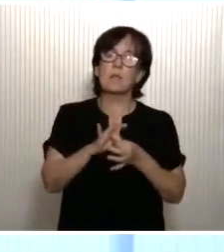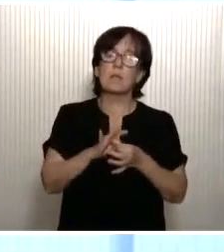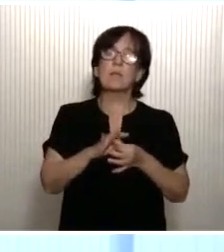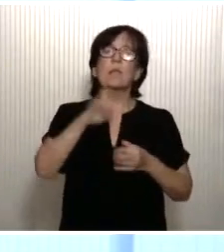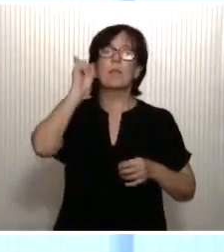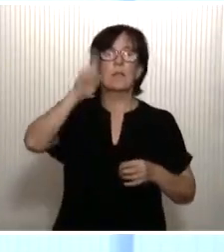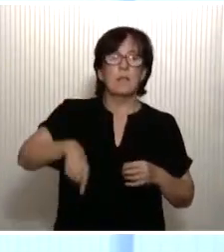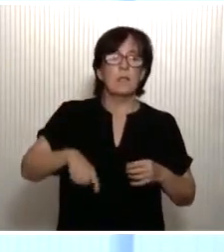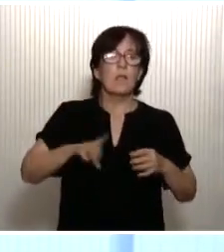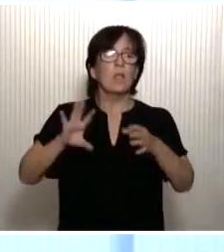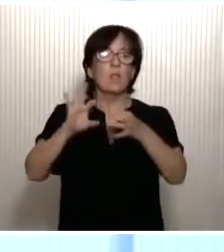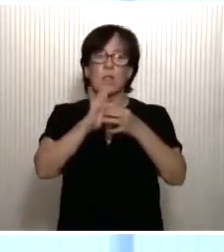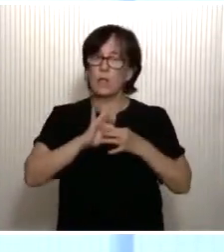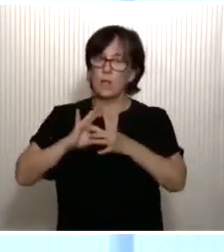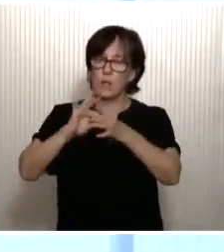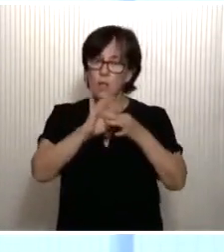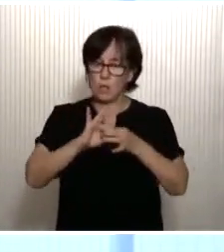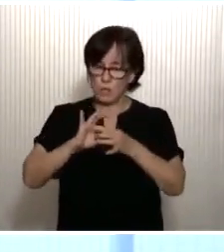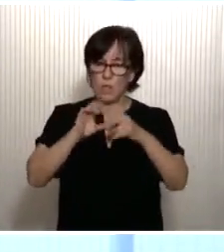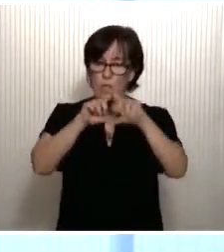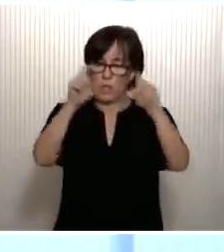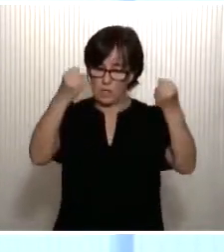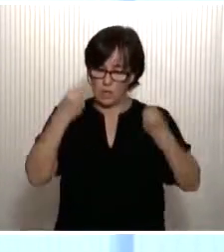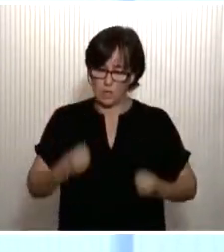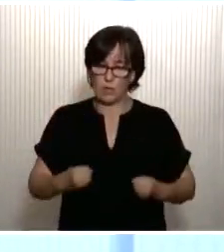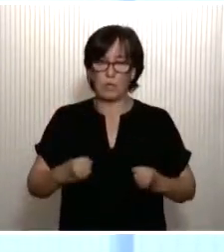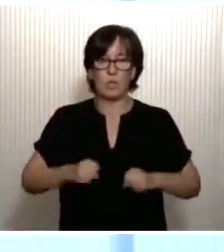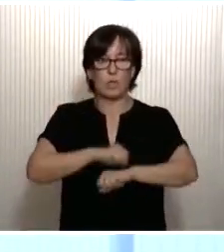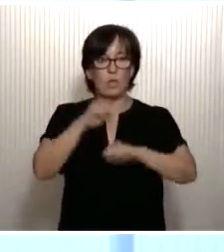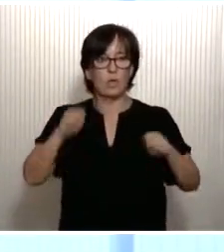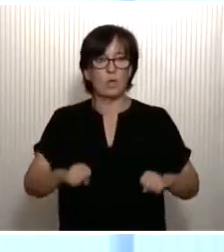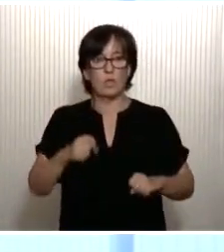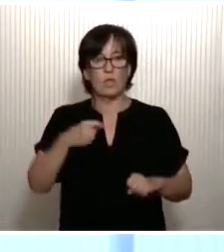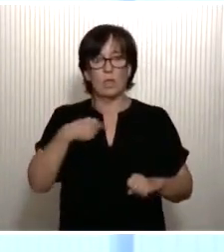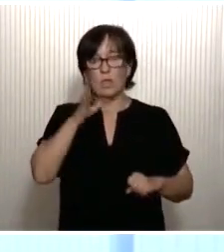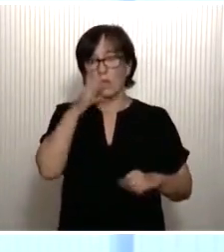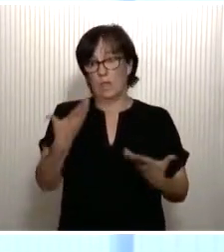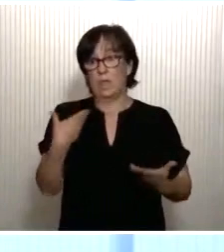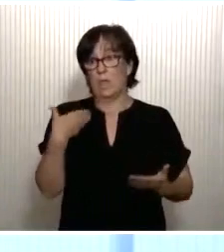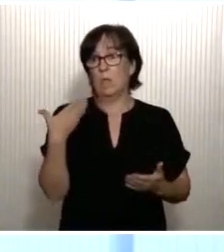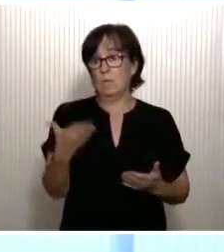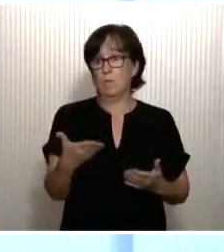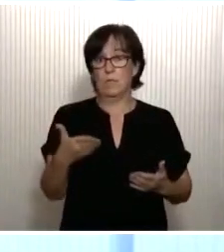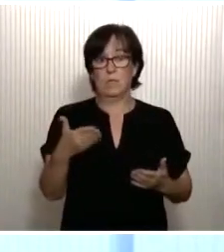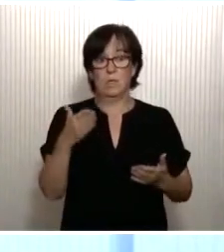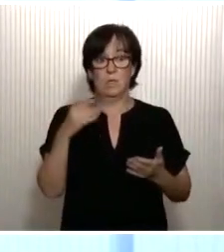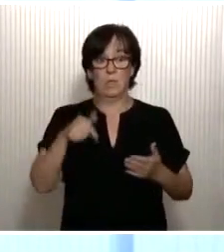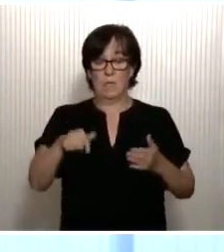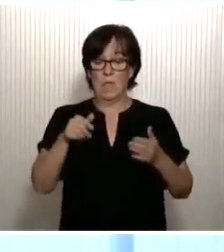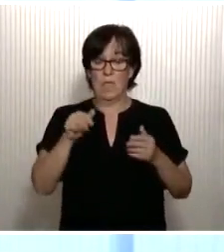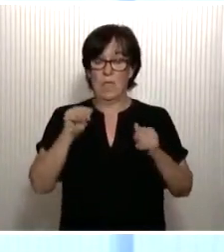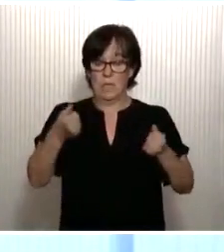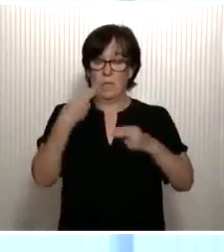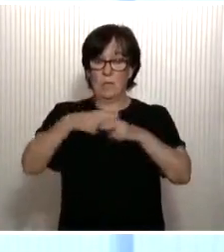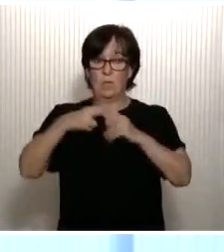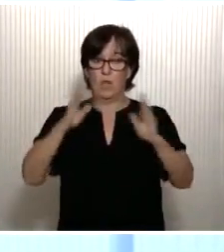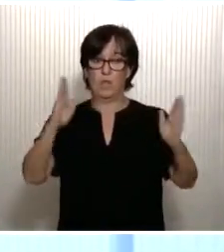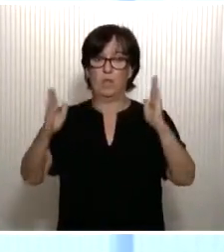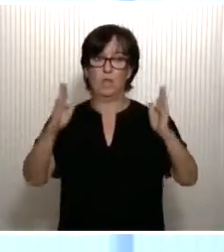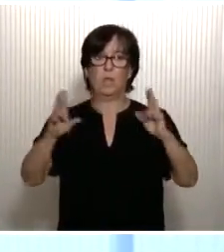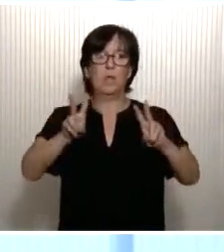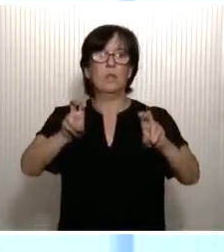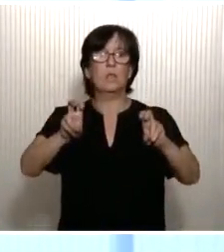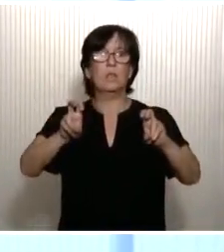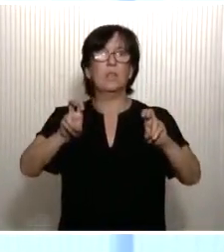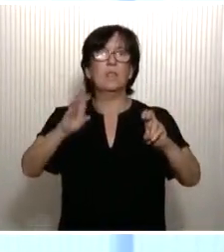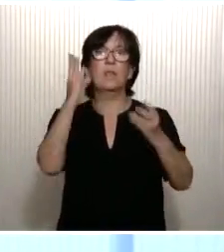además de la unidad, además de esas instituciones robustas, y eso es lo que pido en este curso político que empieza, necesitamos un nuevo